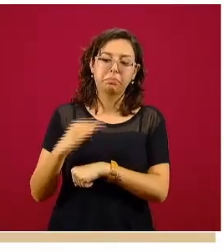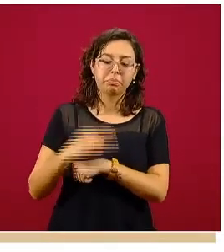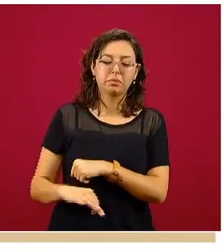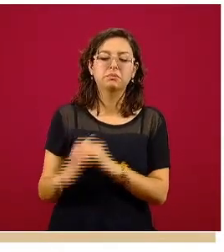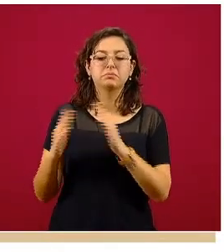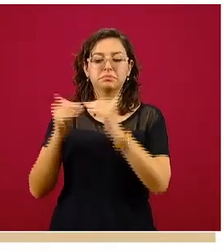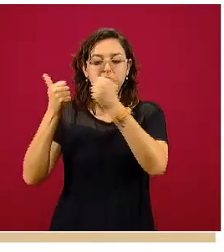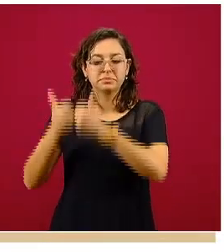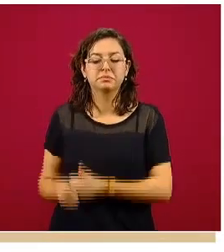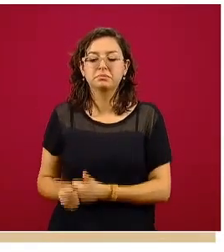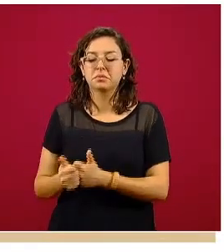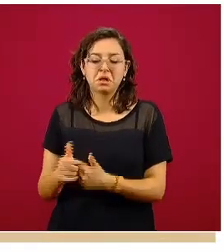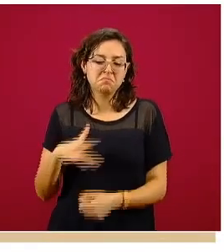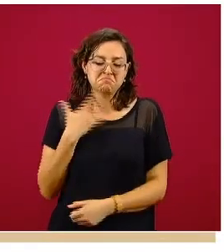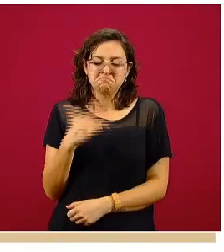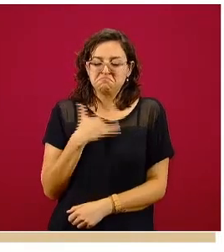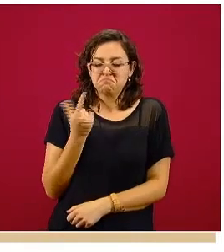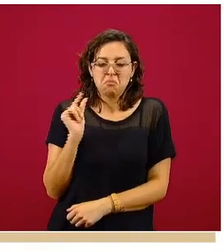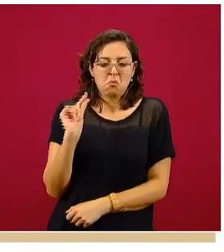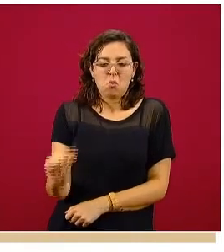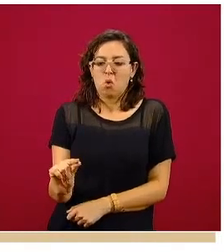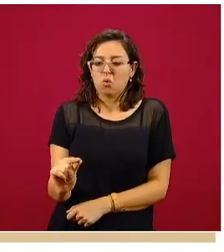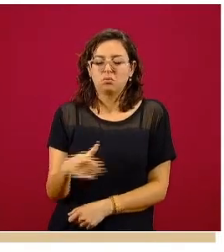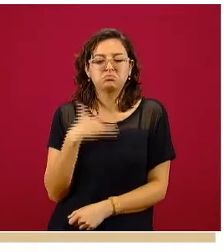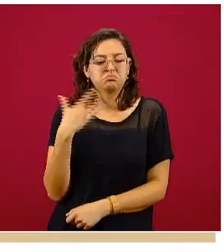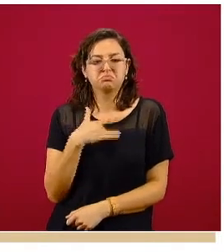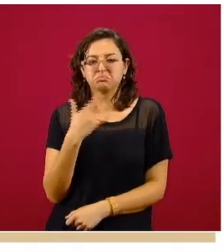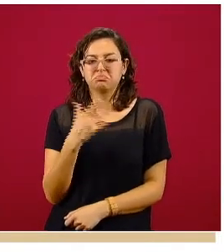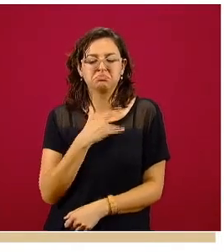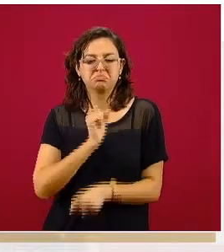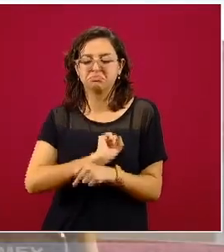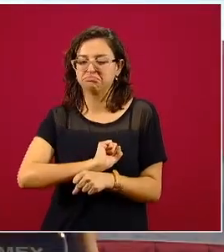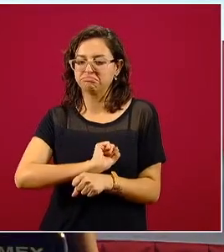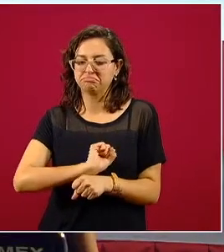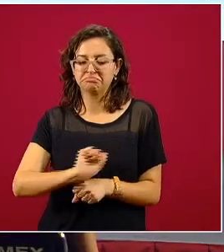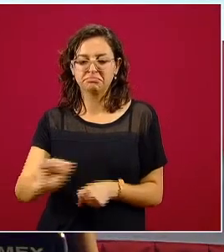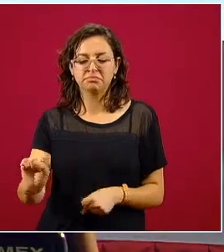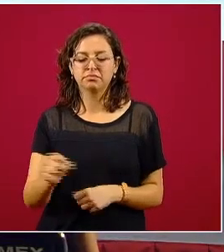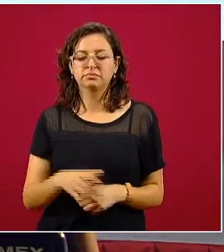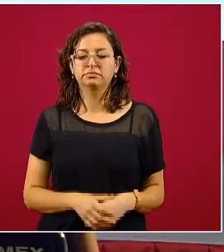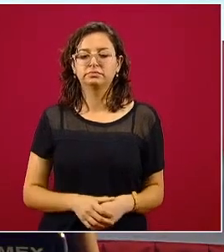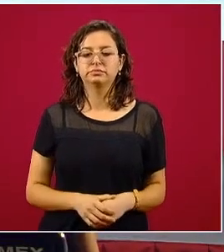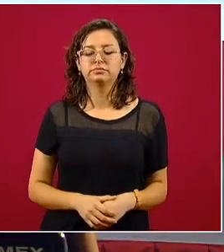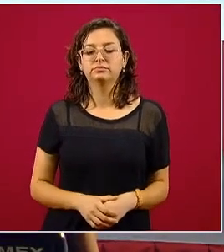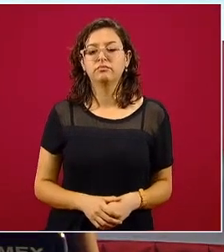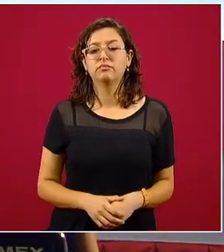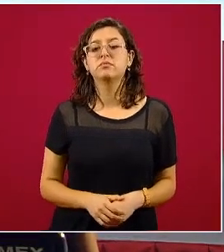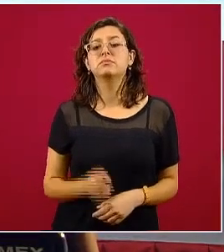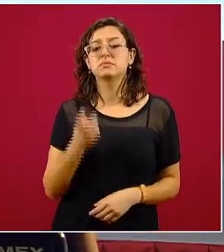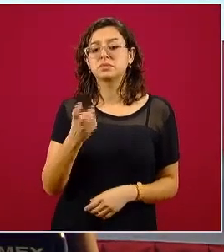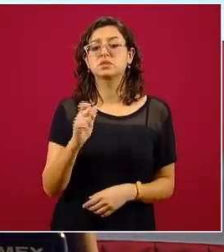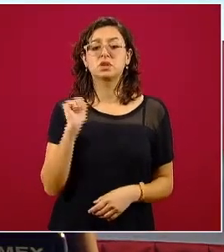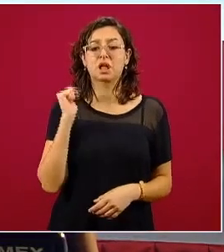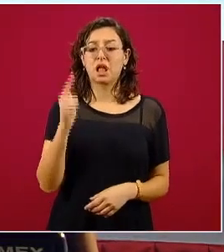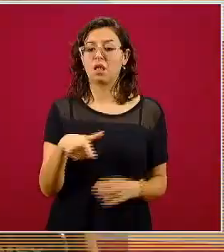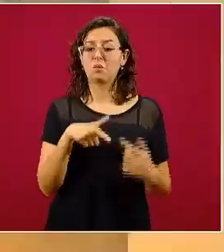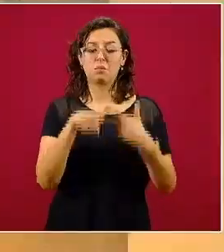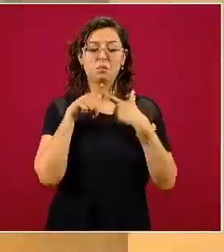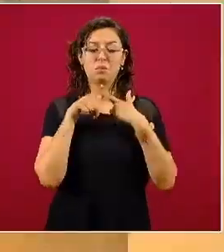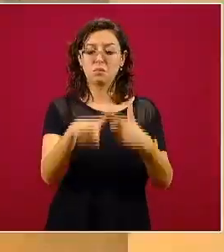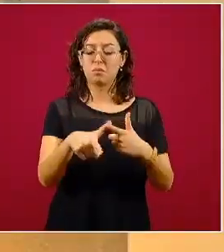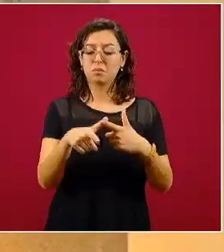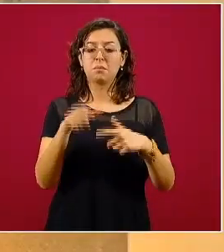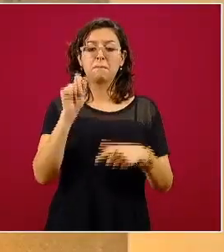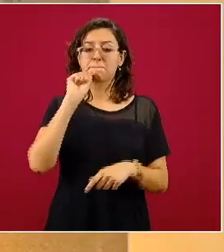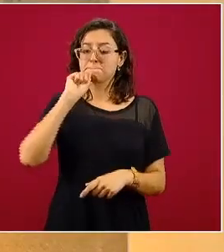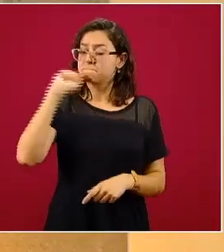tienen pocos signos y síntomas muy leves de la enfermedad. Y es algo que también se ha mantenido de alguna manera